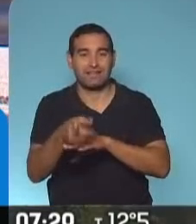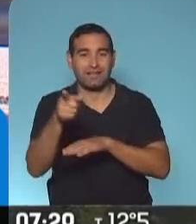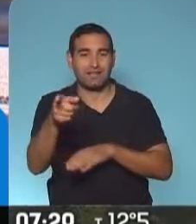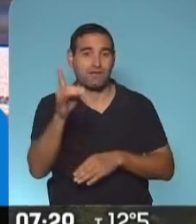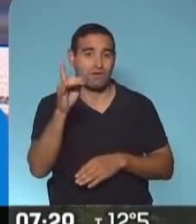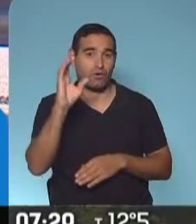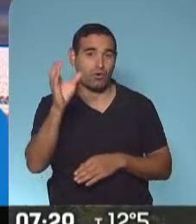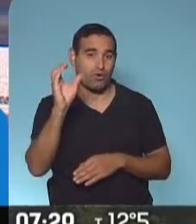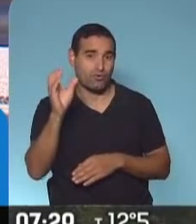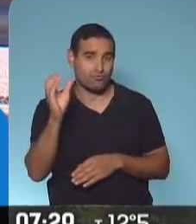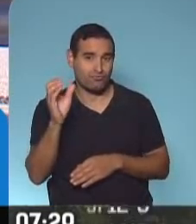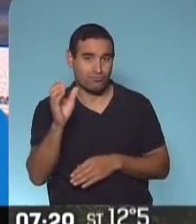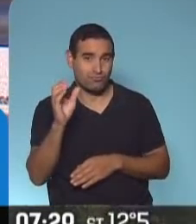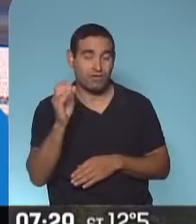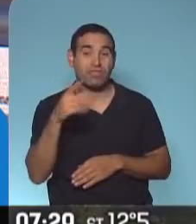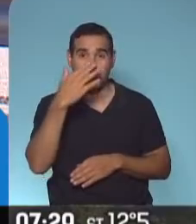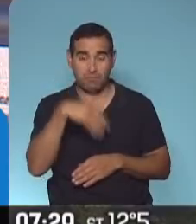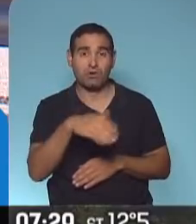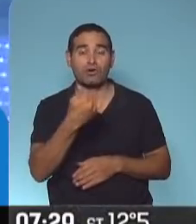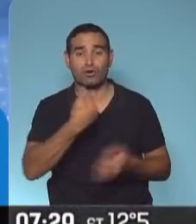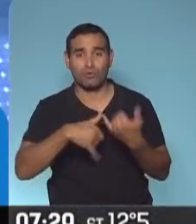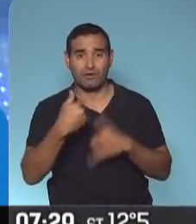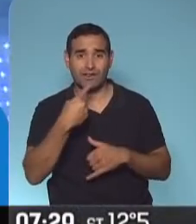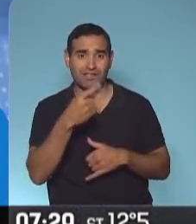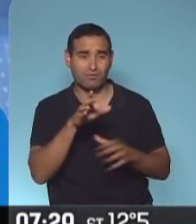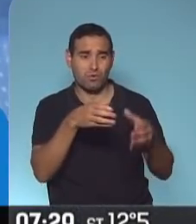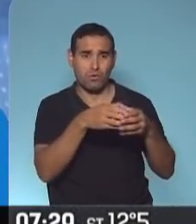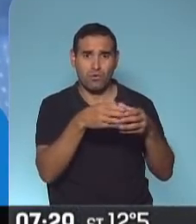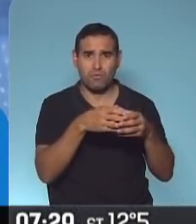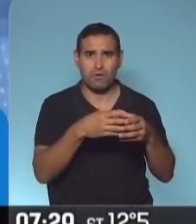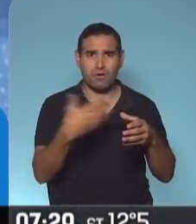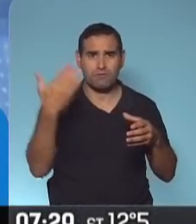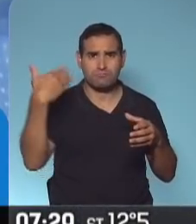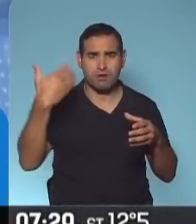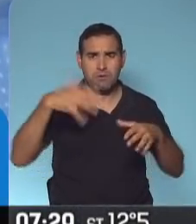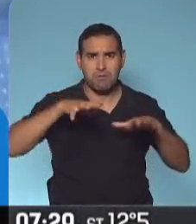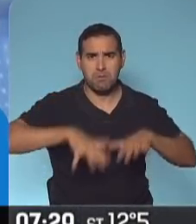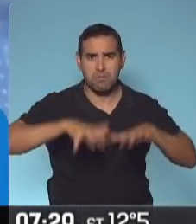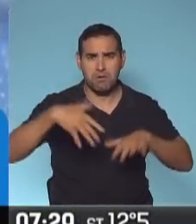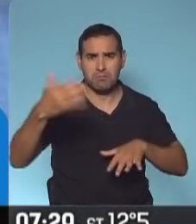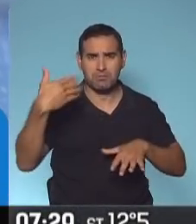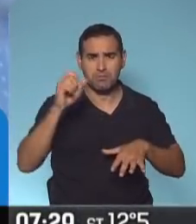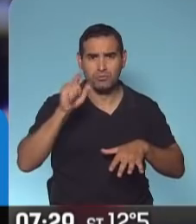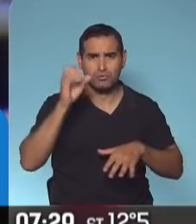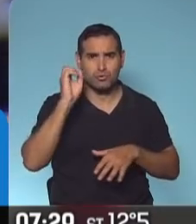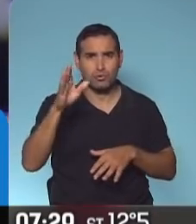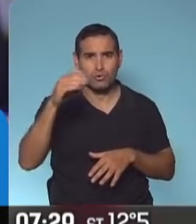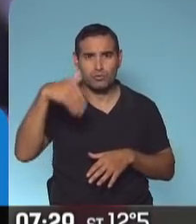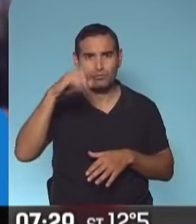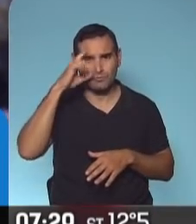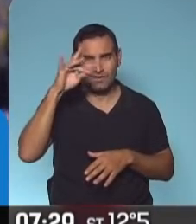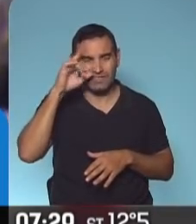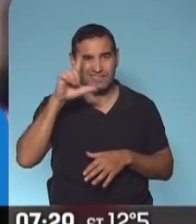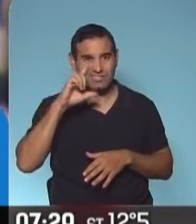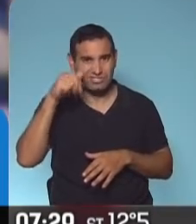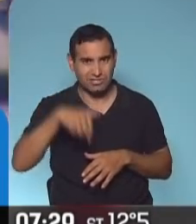Colombia, que nos enteramos luego que eran parte de una baja brava del Deportivo Medellín, del Club de Colombia.